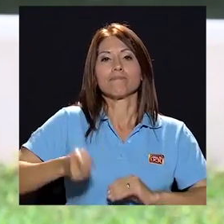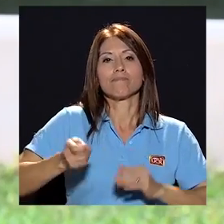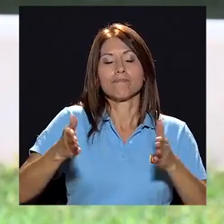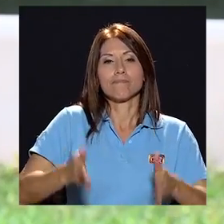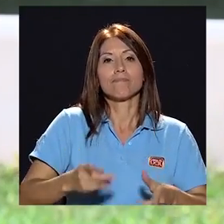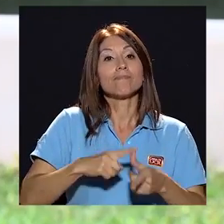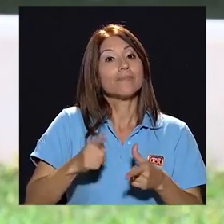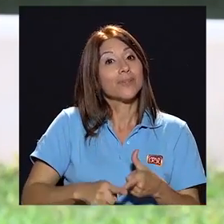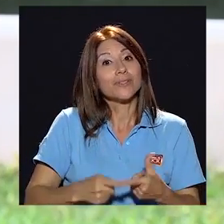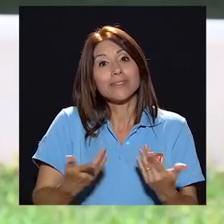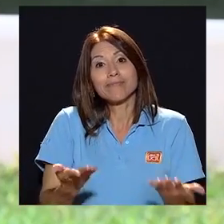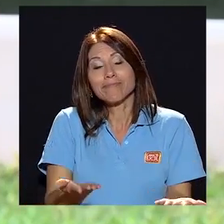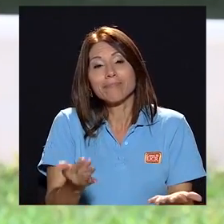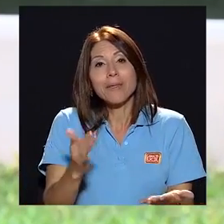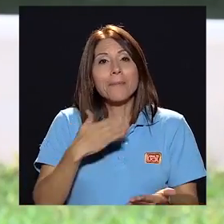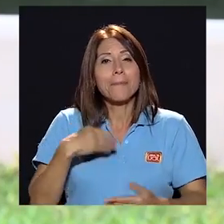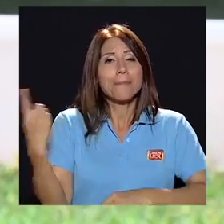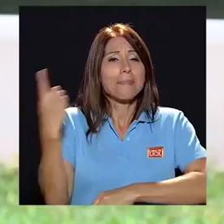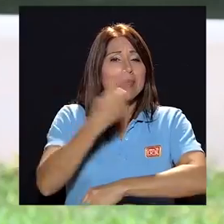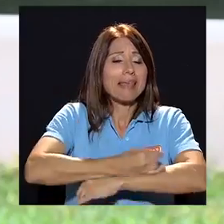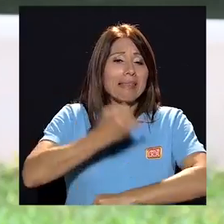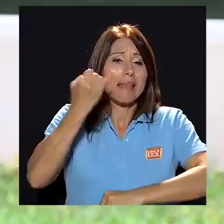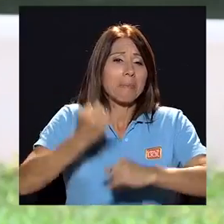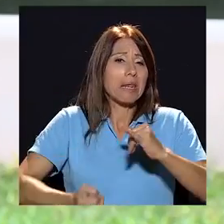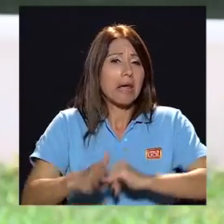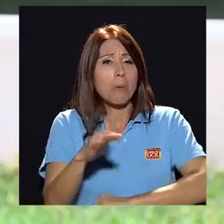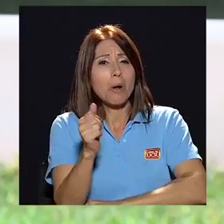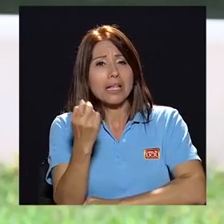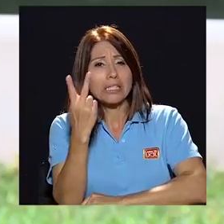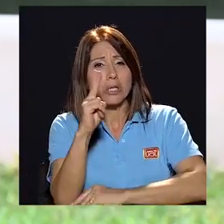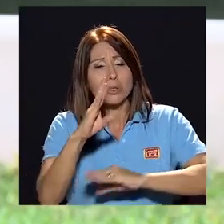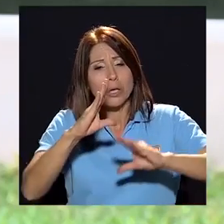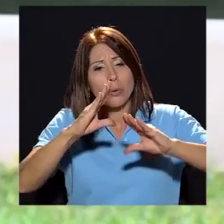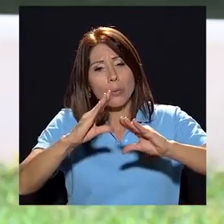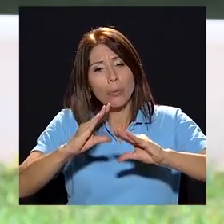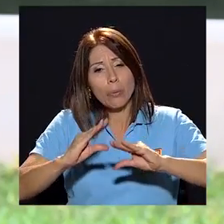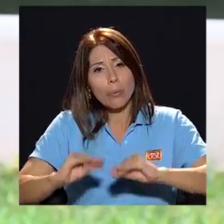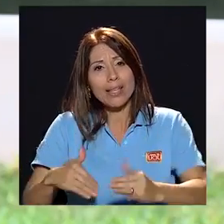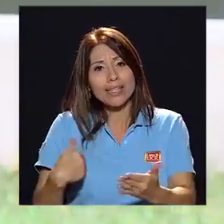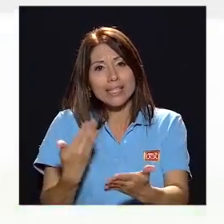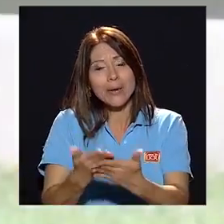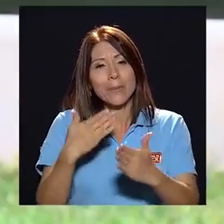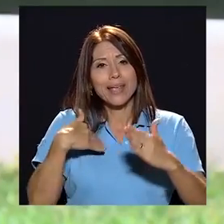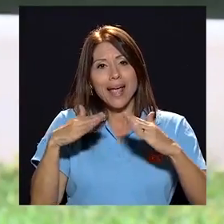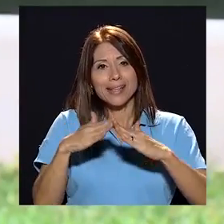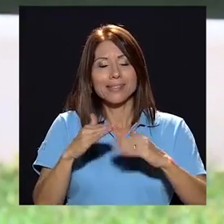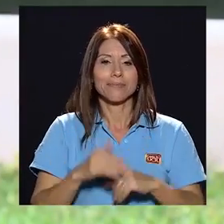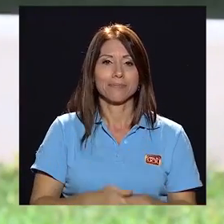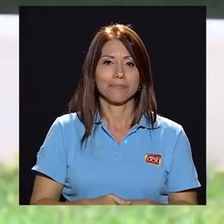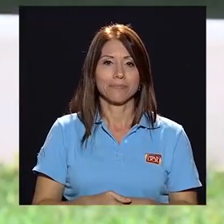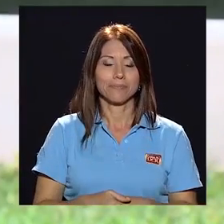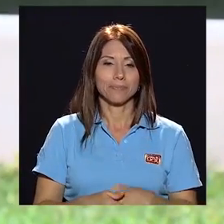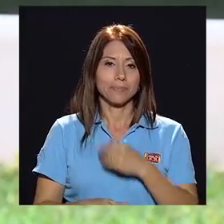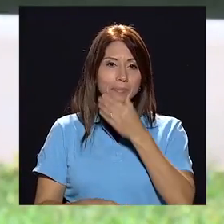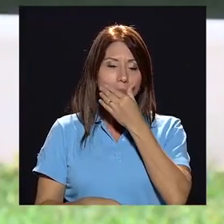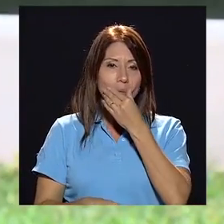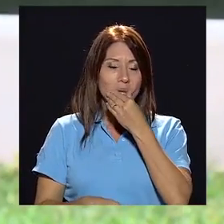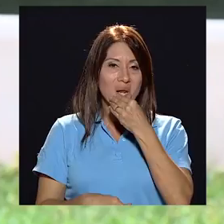mi día mi día termina siempre a eso de la medianoche cuando ya este llego a mi casa en la mañana